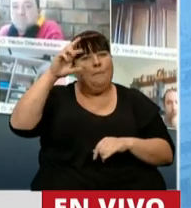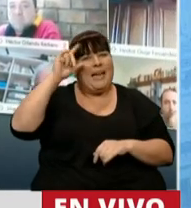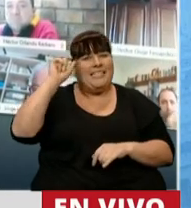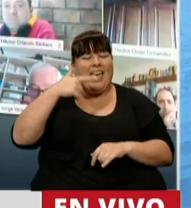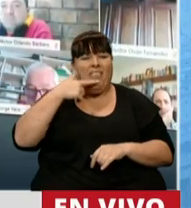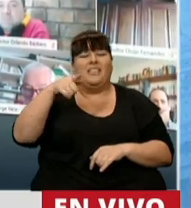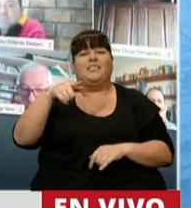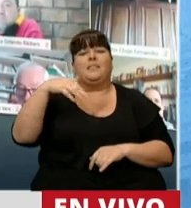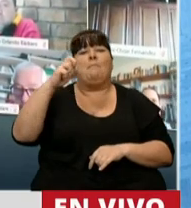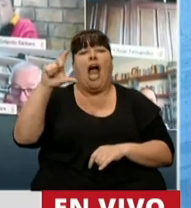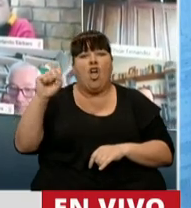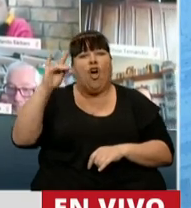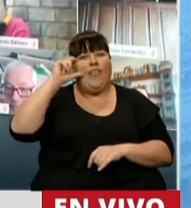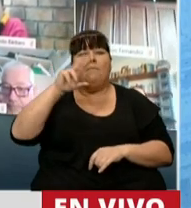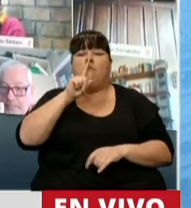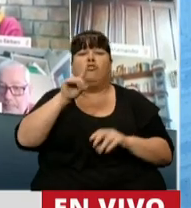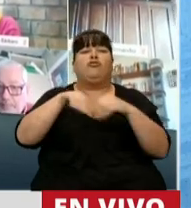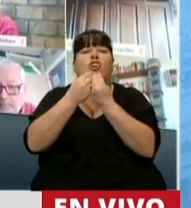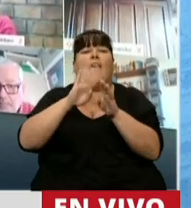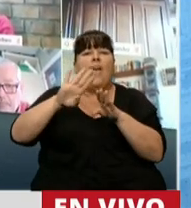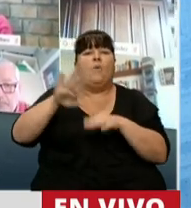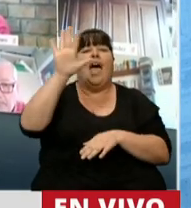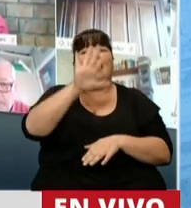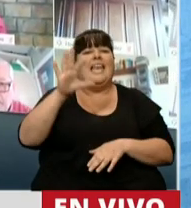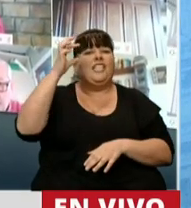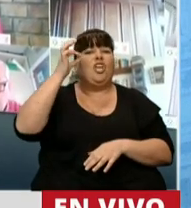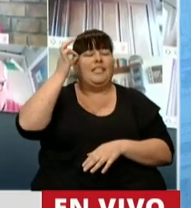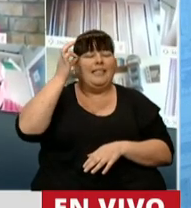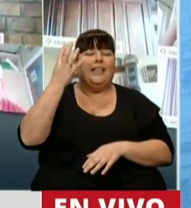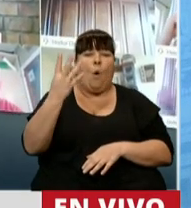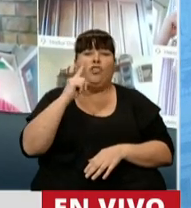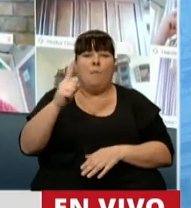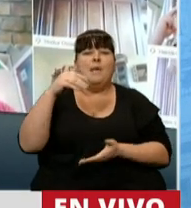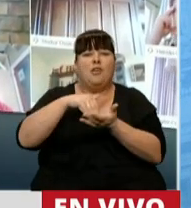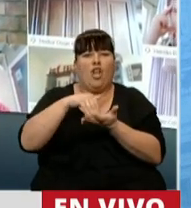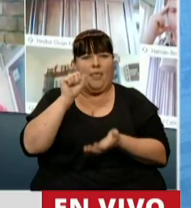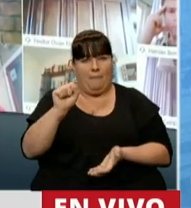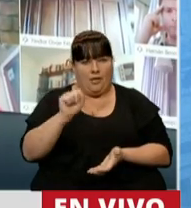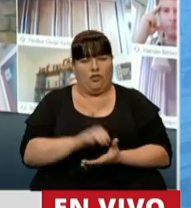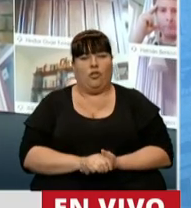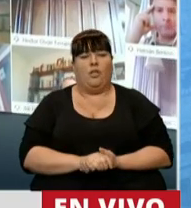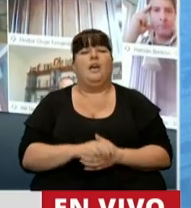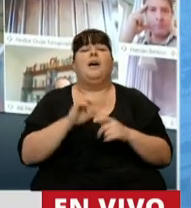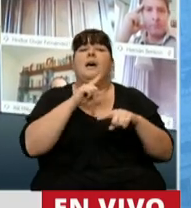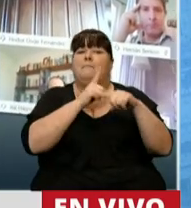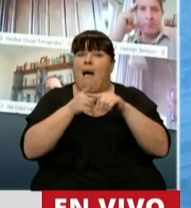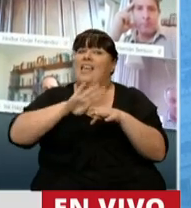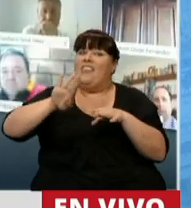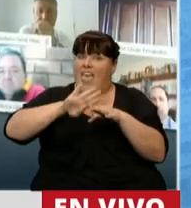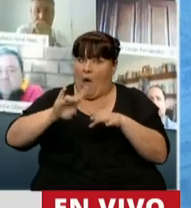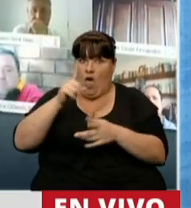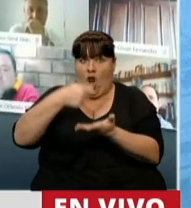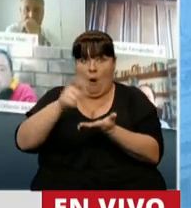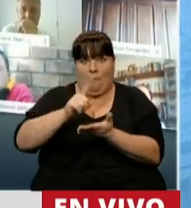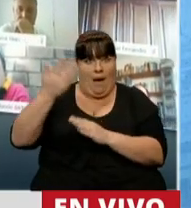PON, la deuda con el organismo alcanza un total de 534.000 millones de pesos, incluyendo la deuda que no se